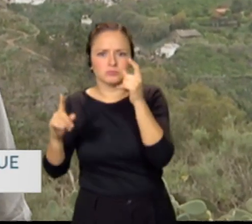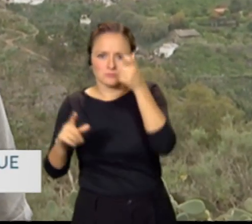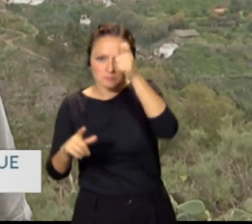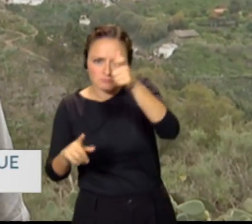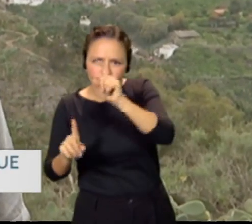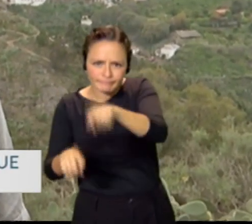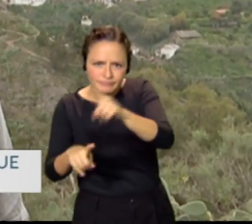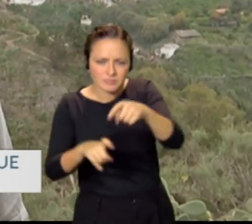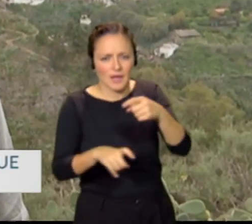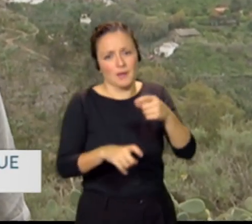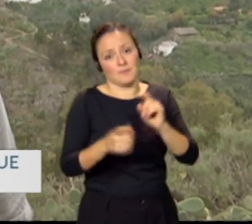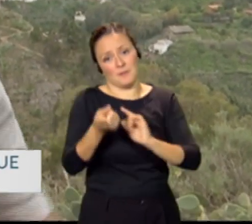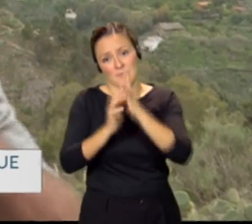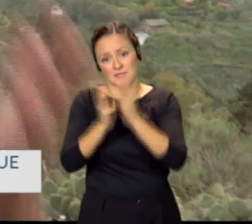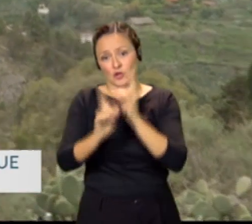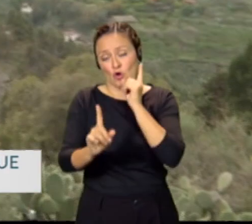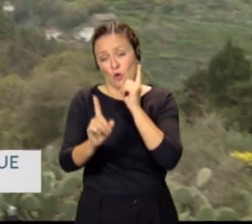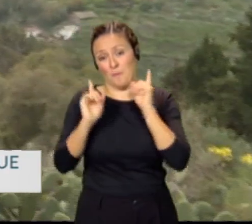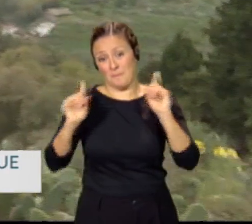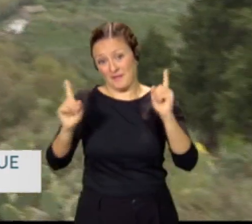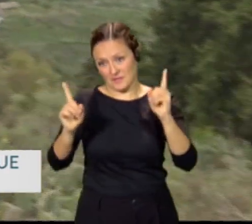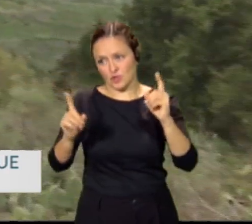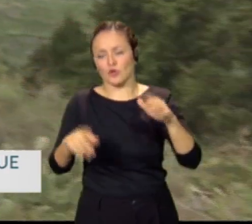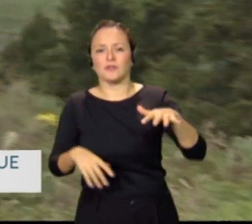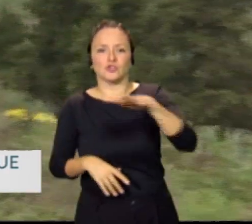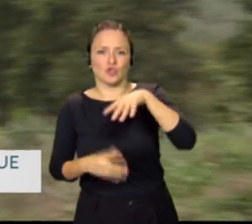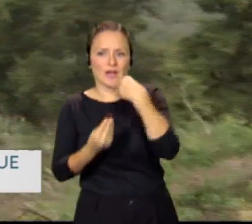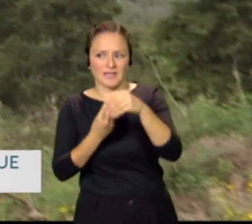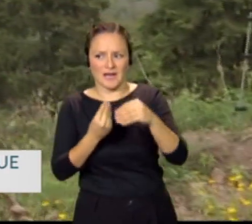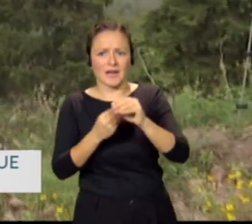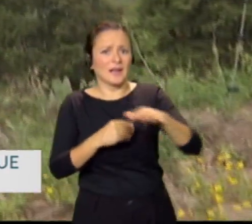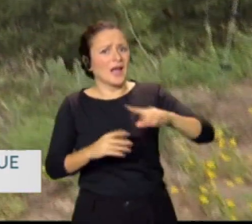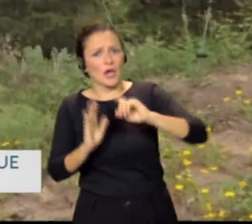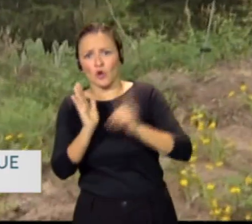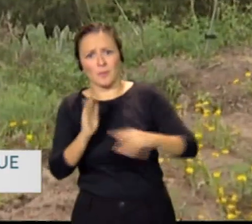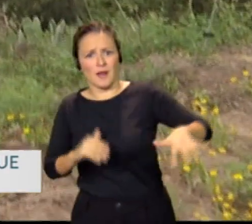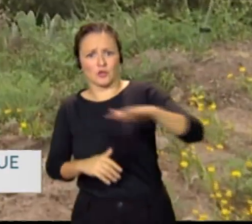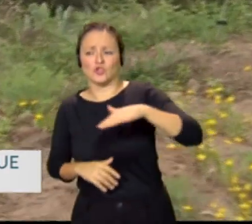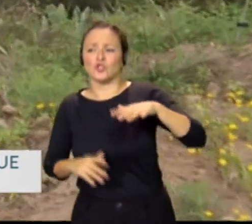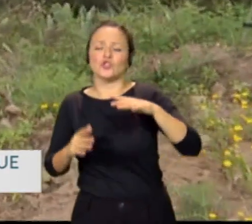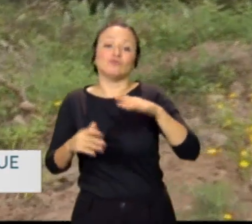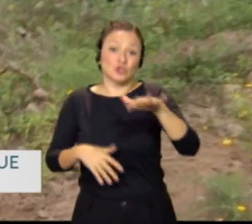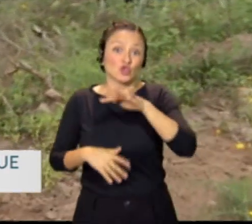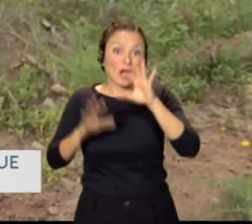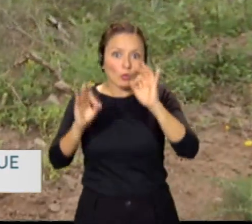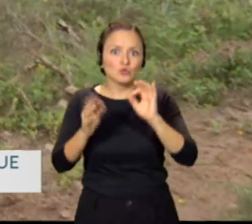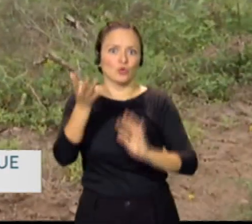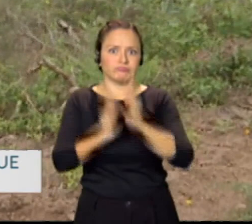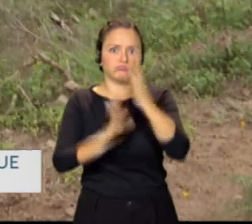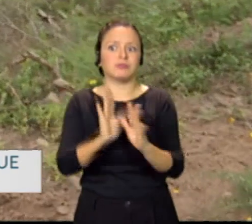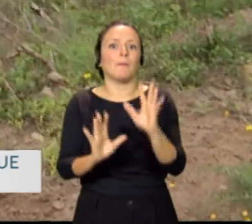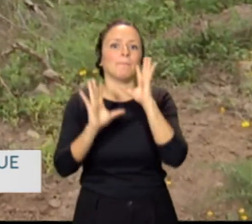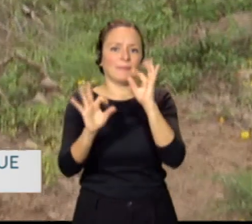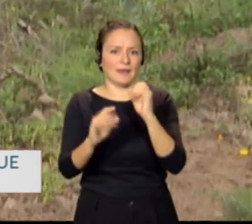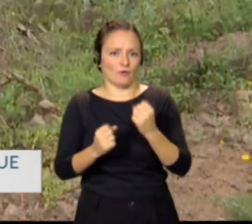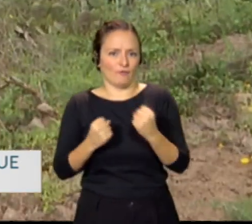incendios en fincas privadas en la totalidad de la isla de Gran Canaria, en zona Sari, zona de Alto Rico de incendios. Y nos encontramos